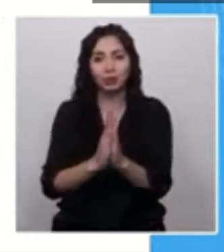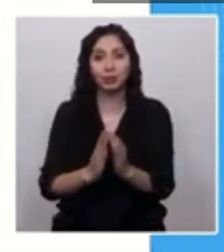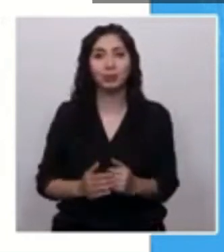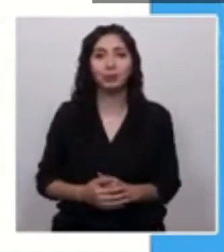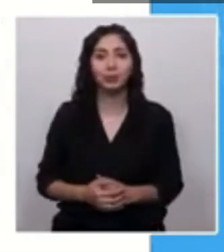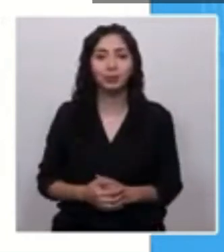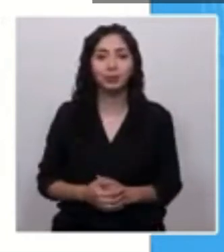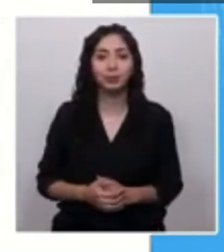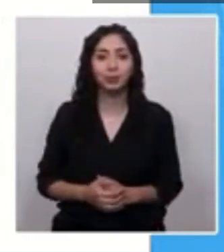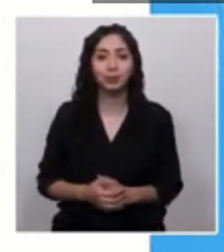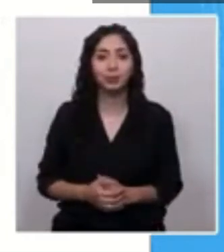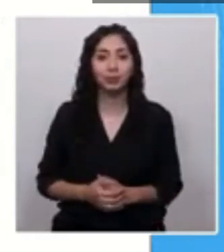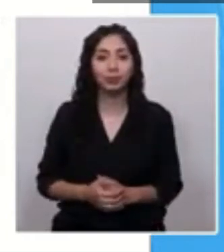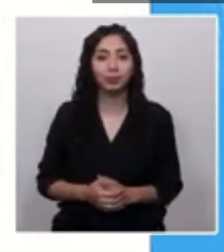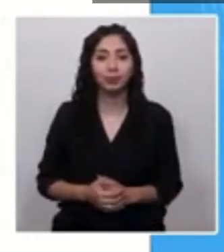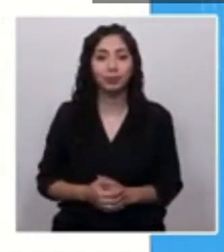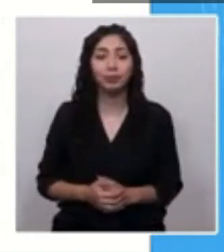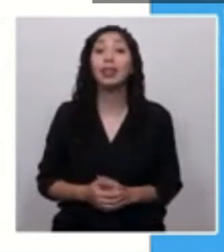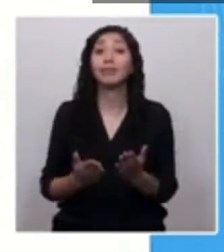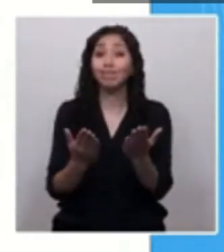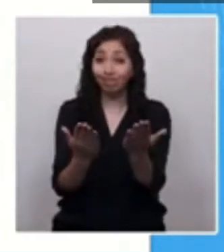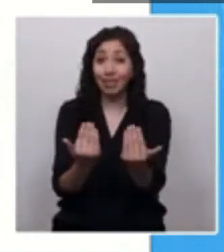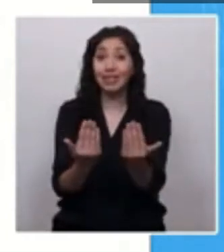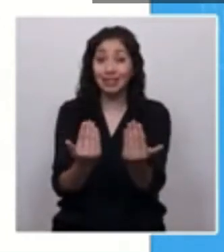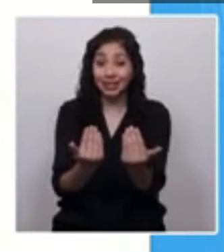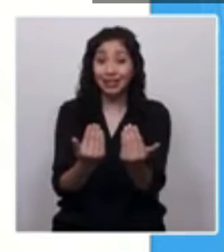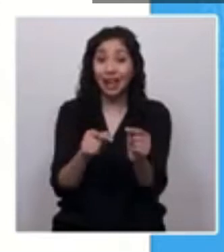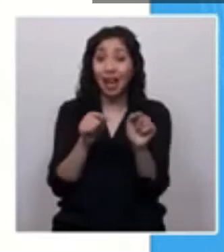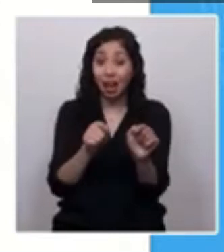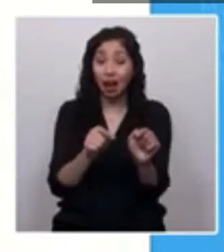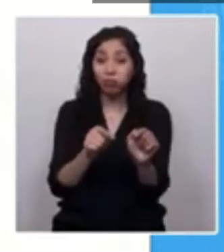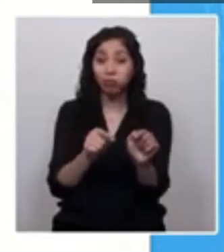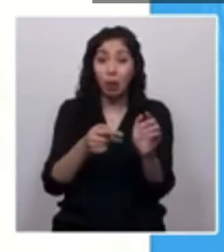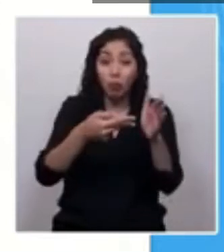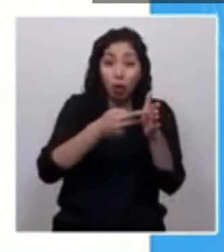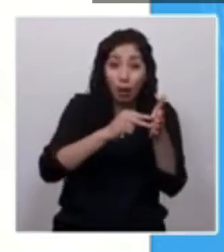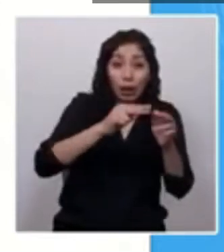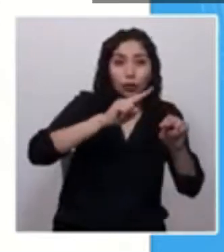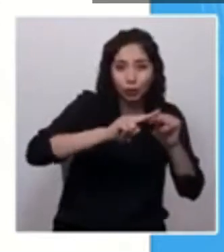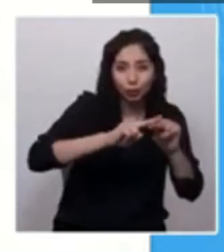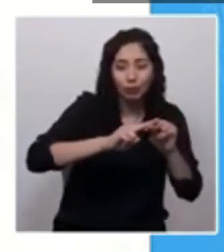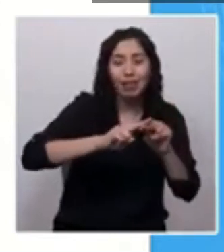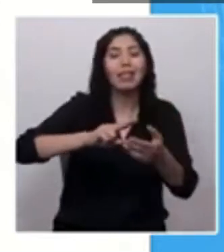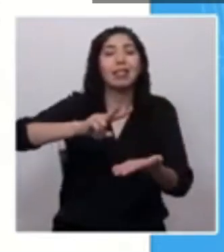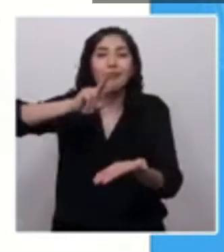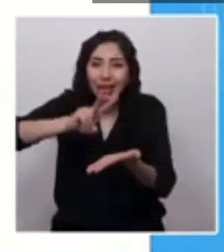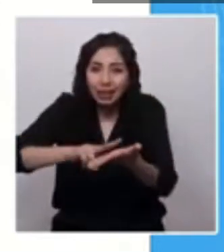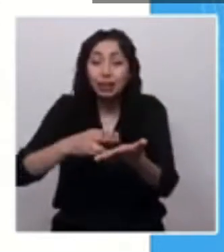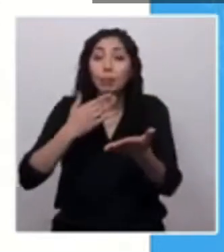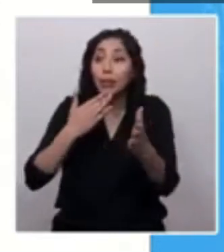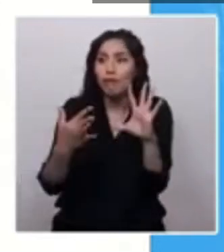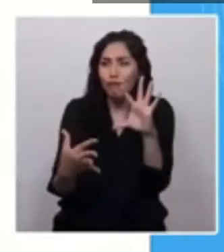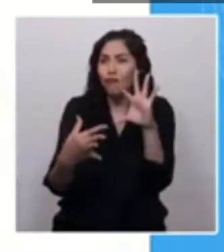La necesidad de dar espacios de canalización y resolución de conflictos reales y vinculantes. No consulta